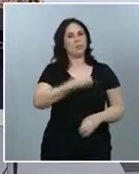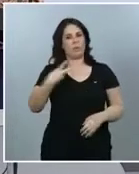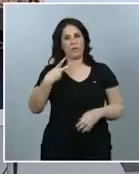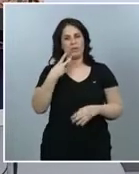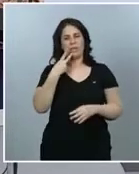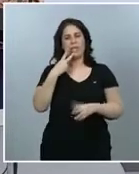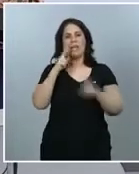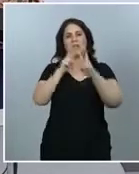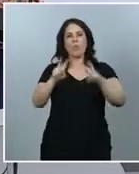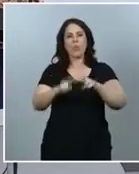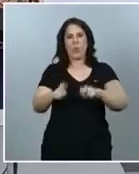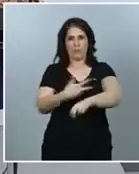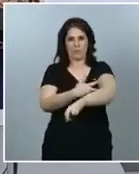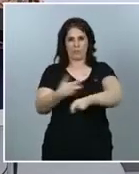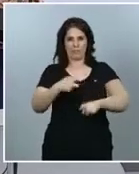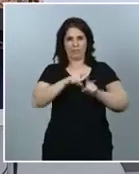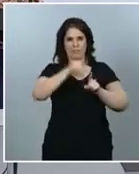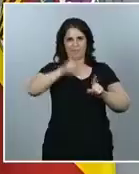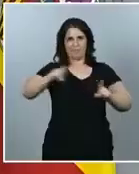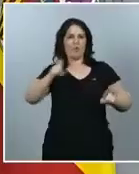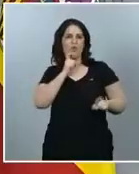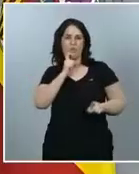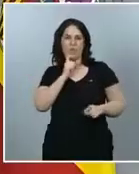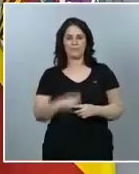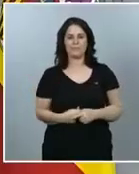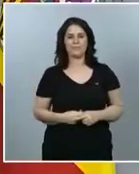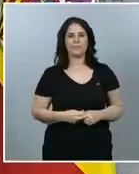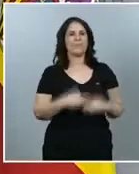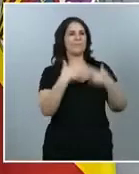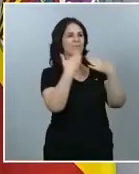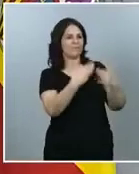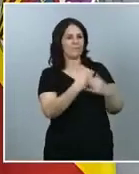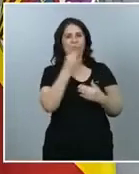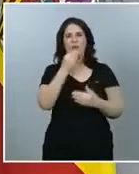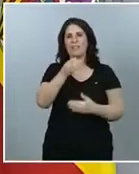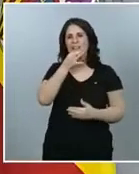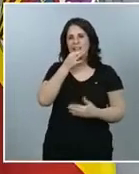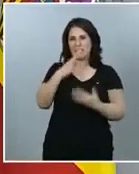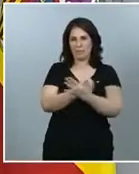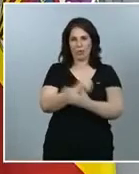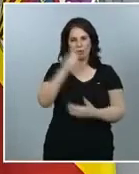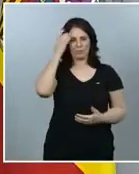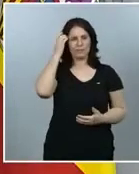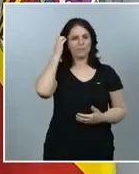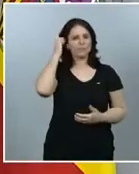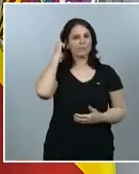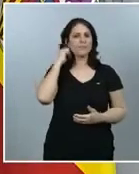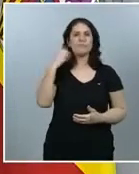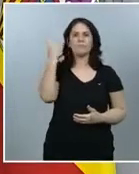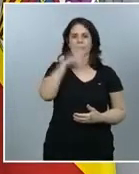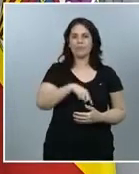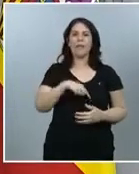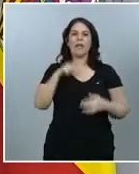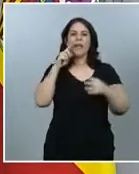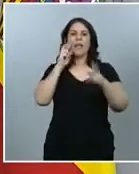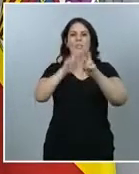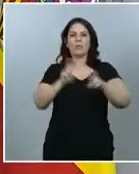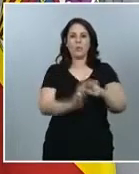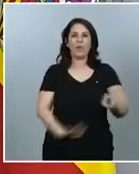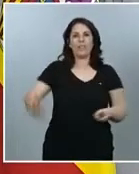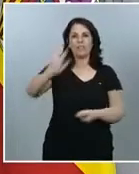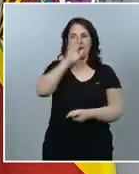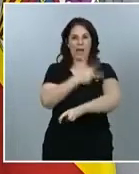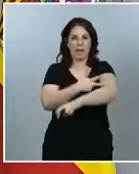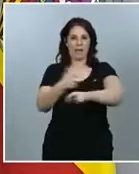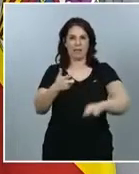Muchas gracias, Fernando. Muy buenas tardes a todos. Como ustedes saben, el Estudio Nacional de Seropidemiología, el NCOVID,